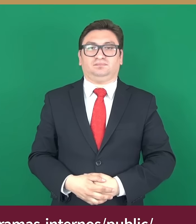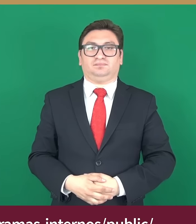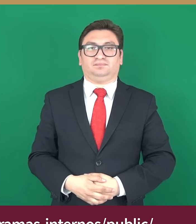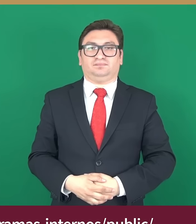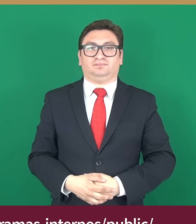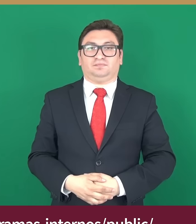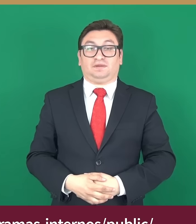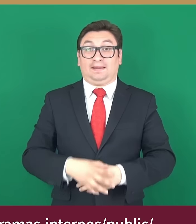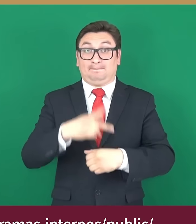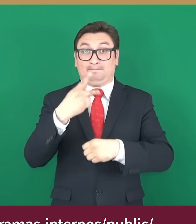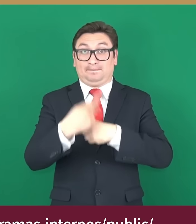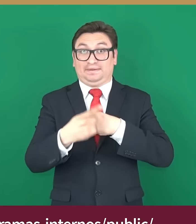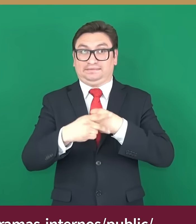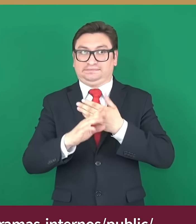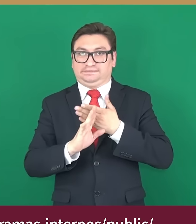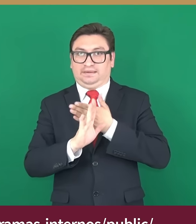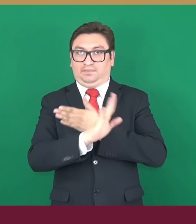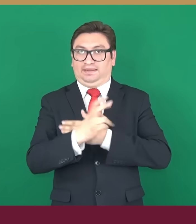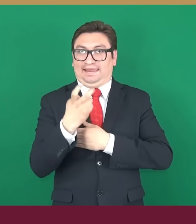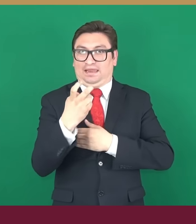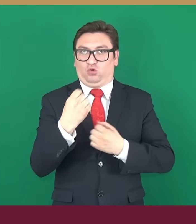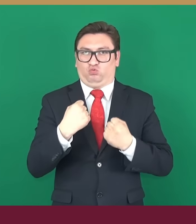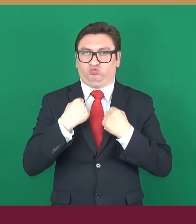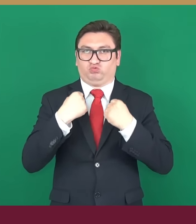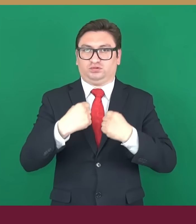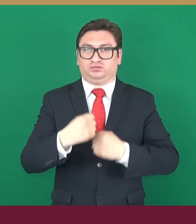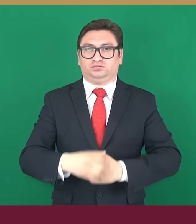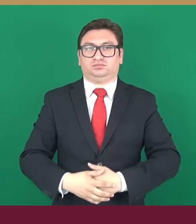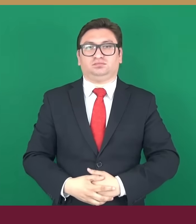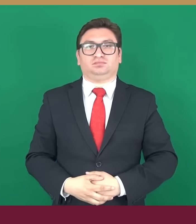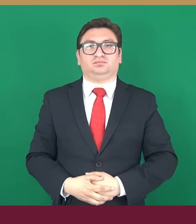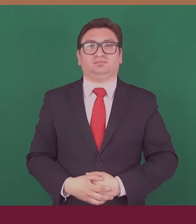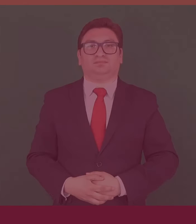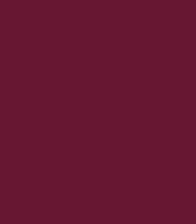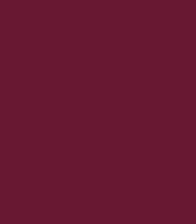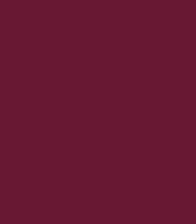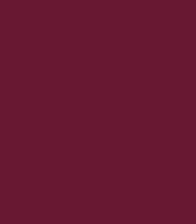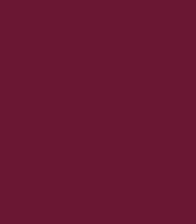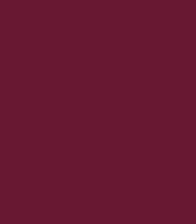-public-diagonal. La prevención es nuestra fuerza.